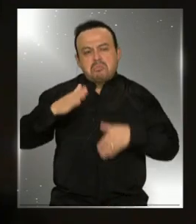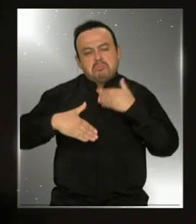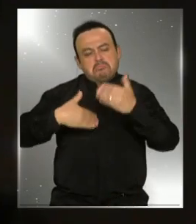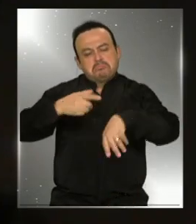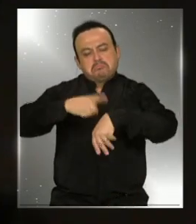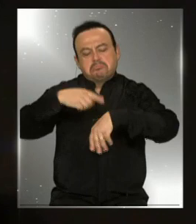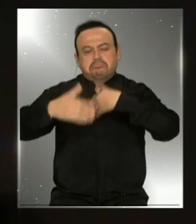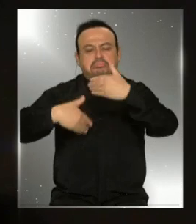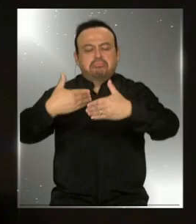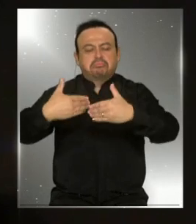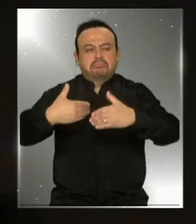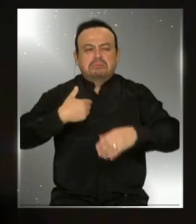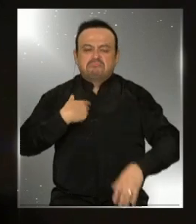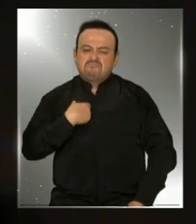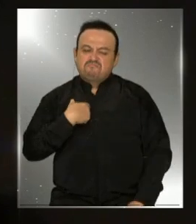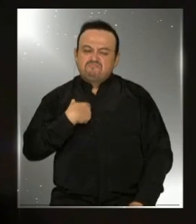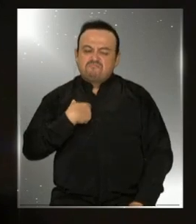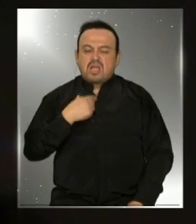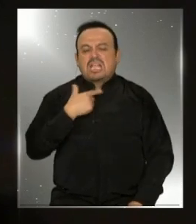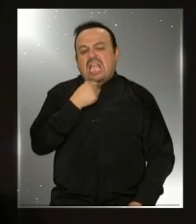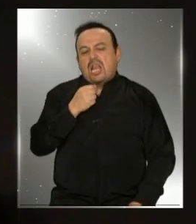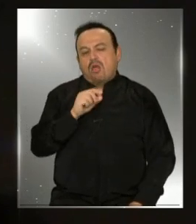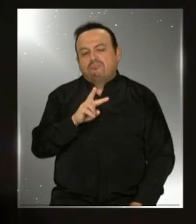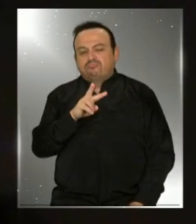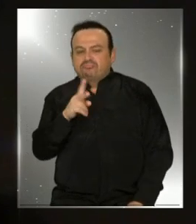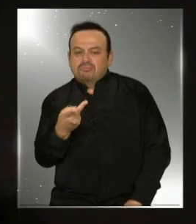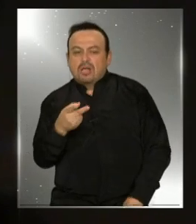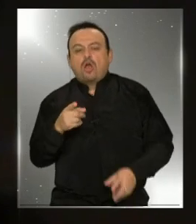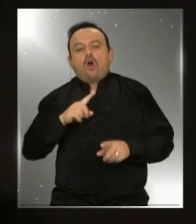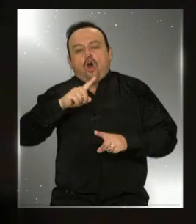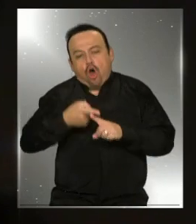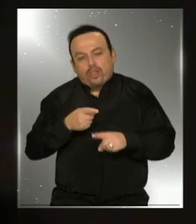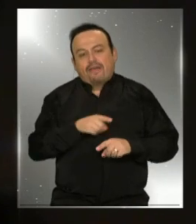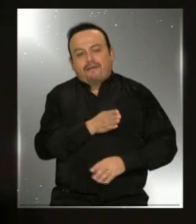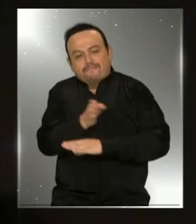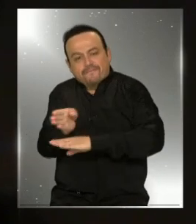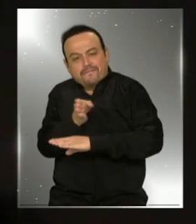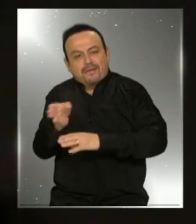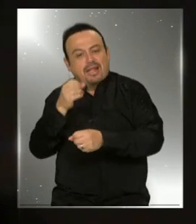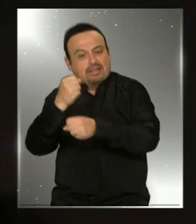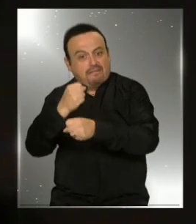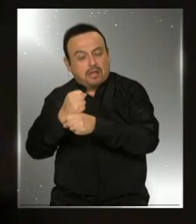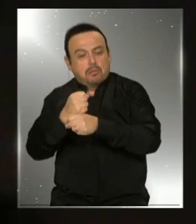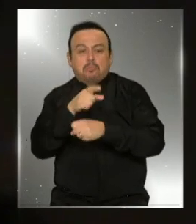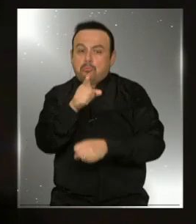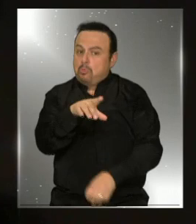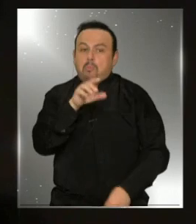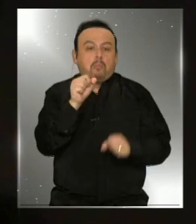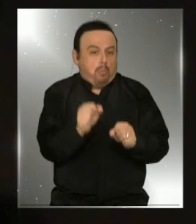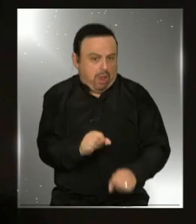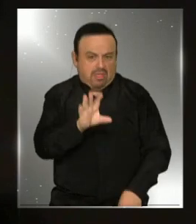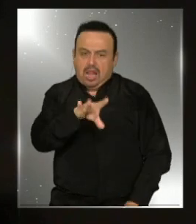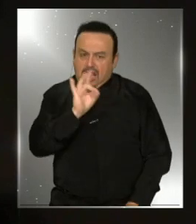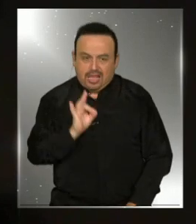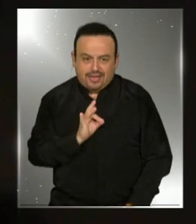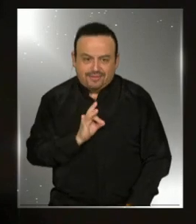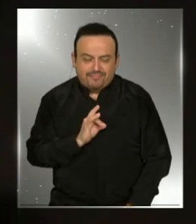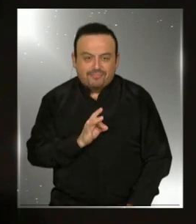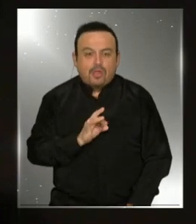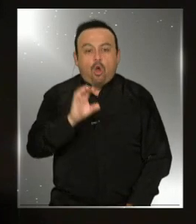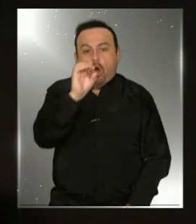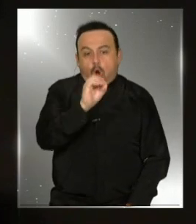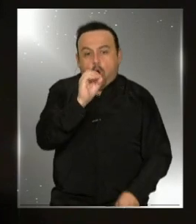mismo si yo quiero tener una modalidad mixta, tener solamente algunos días de trabajo a distancia y otros días de trabajo